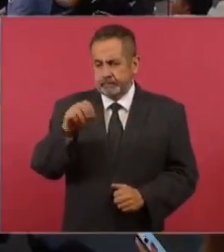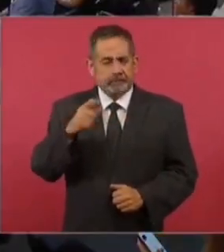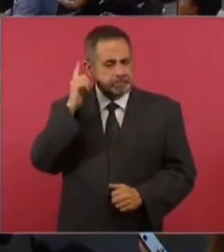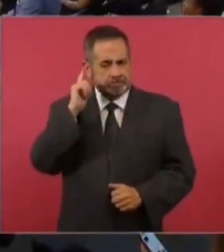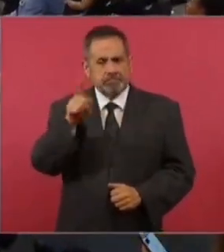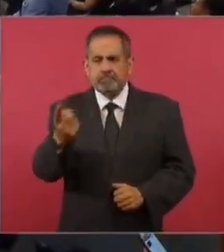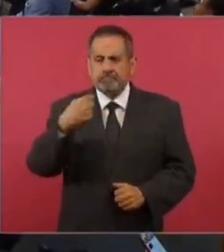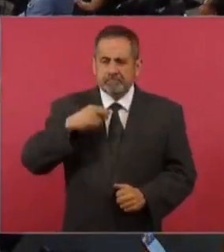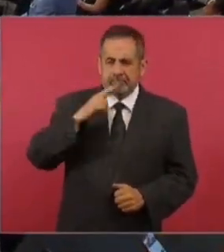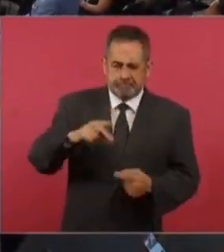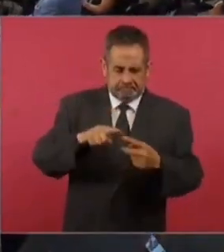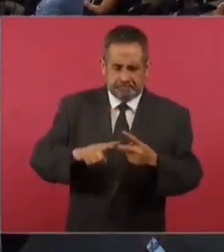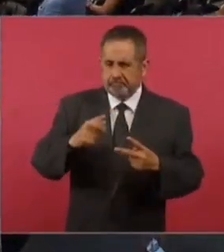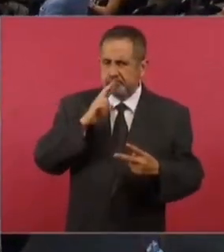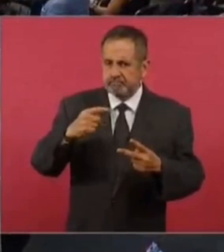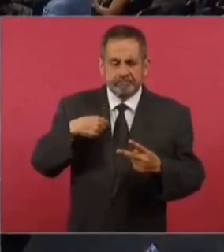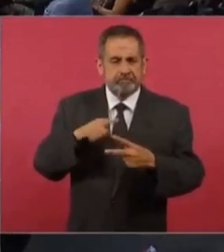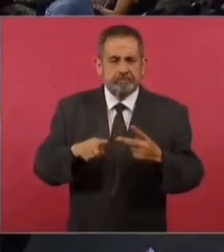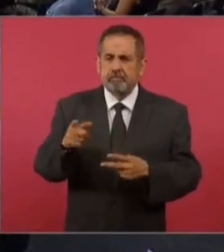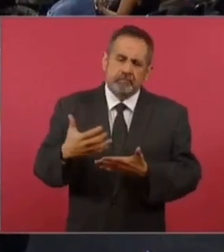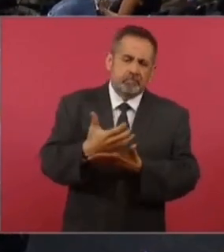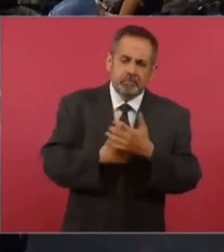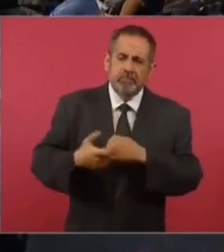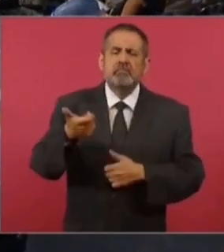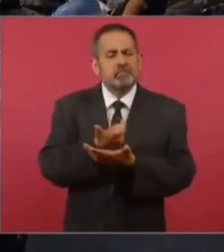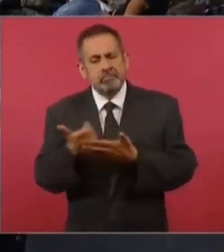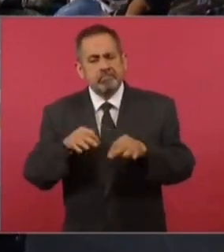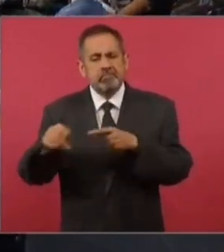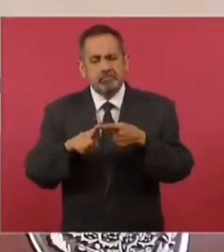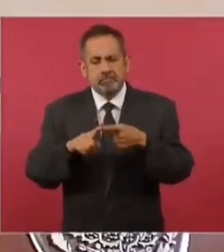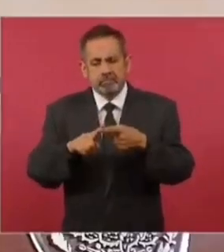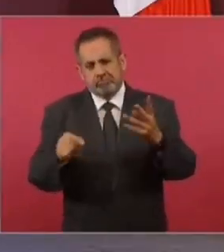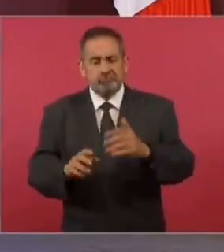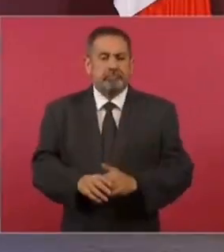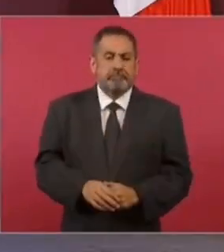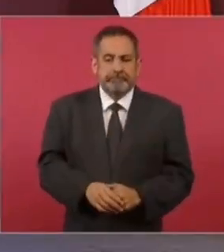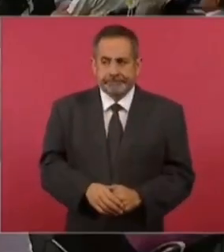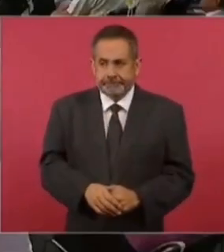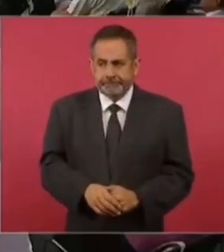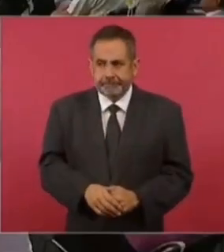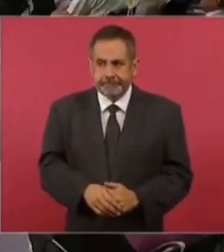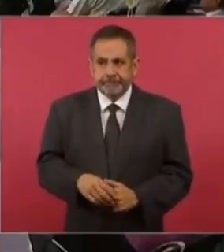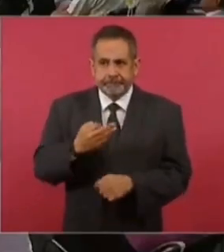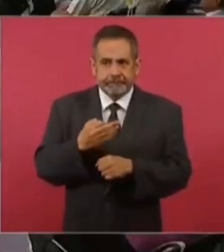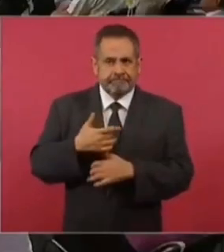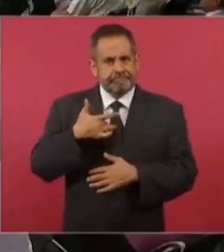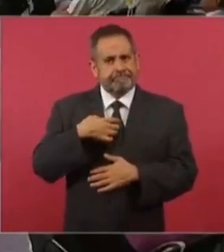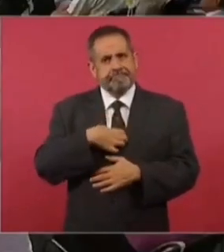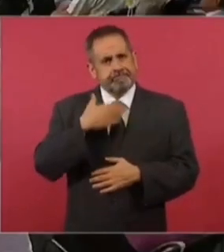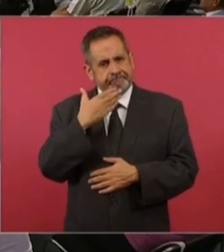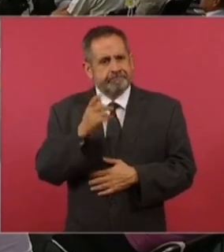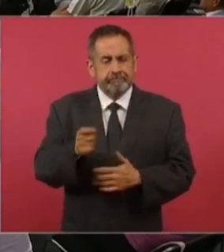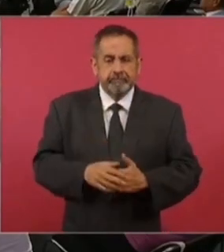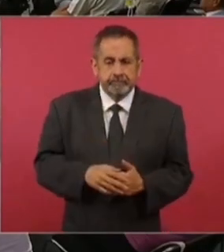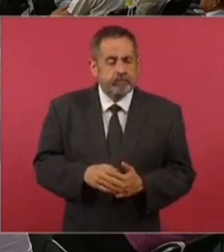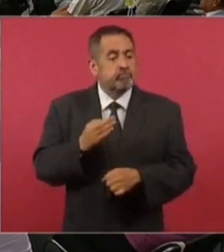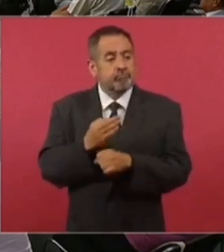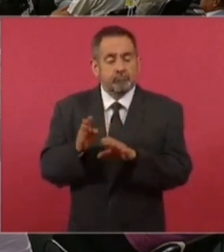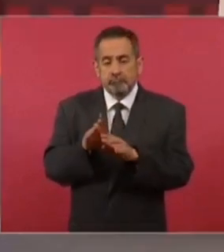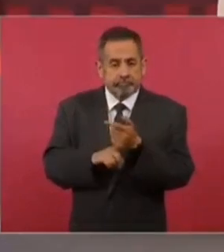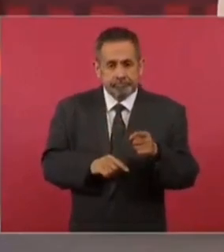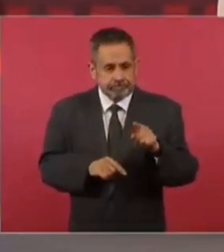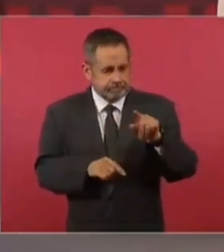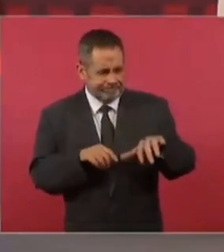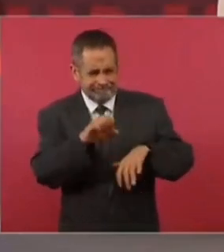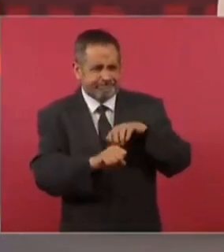me conteste dos cosas. ¿Cuánto gana? ¿Y para quién trabaja? Ahora me da mucho gusto porque ya cuando estamos deteniendo como